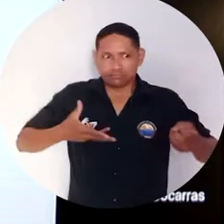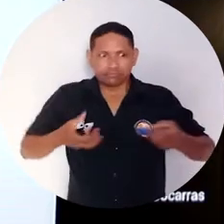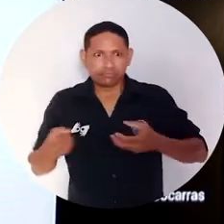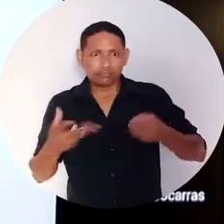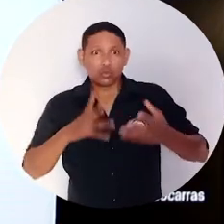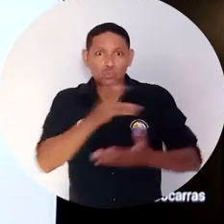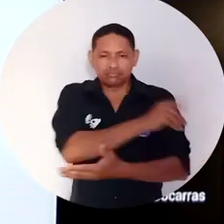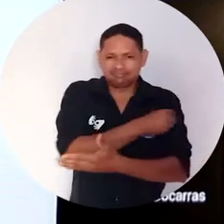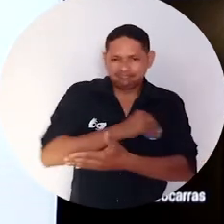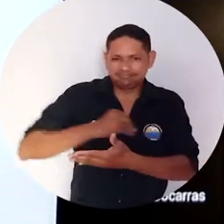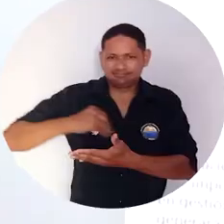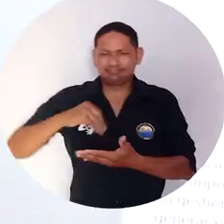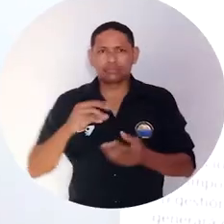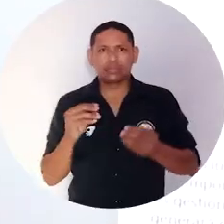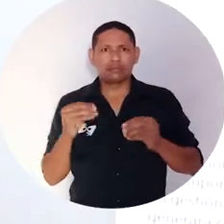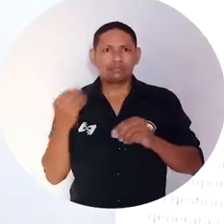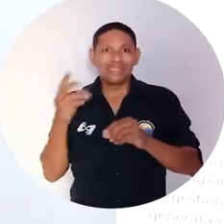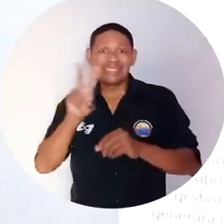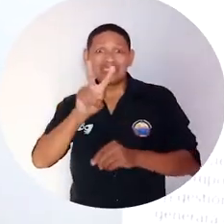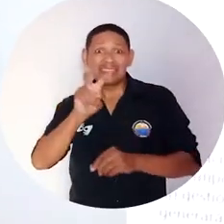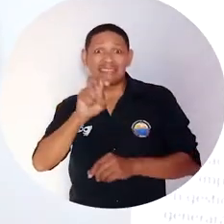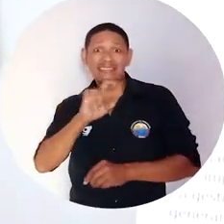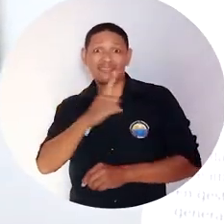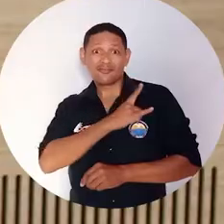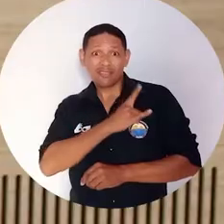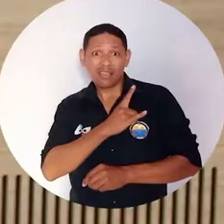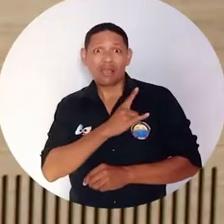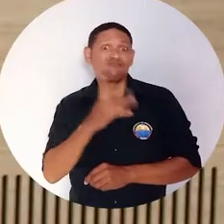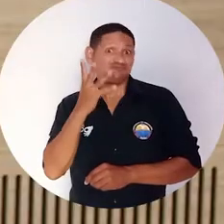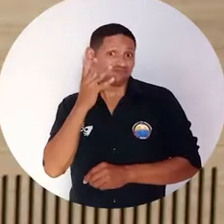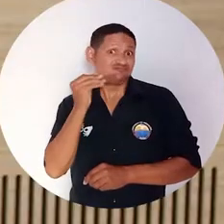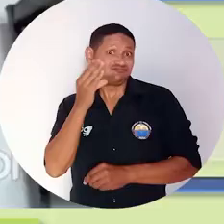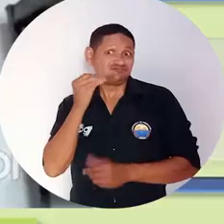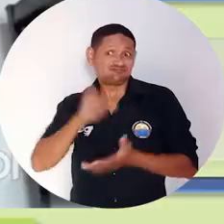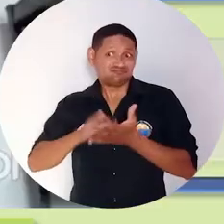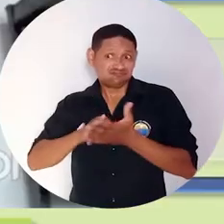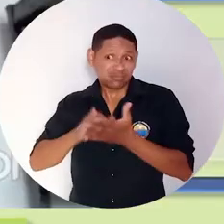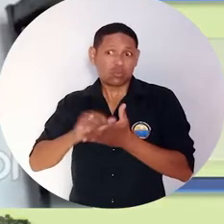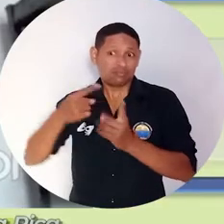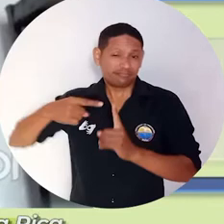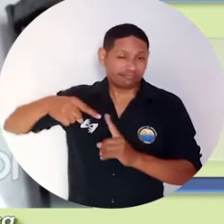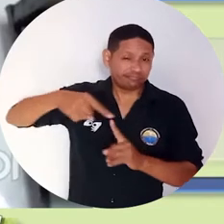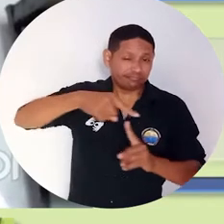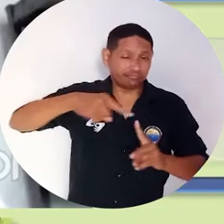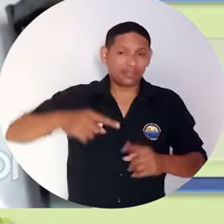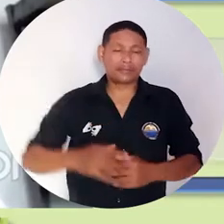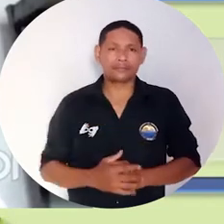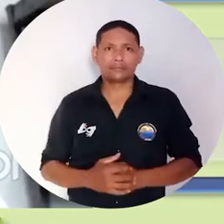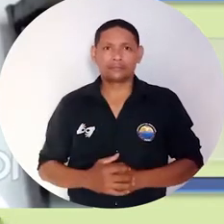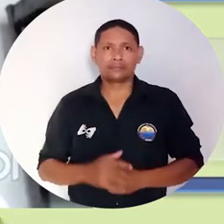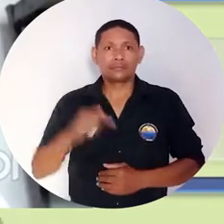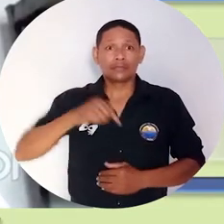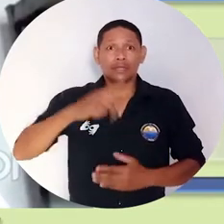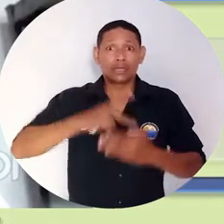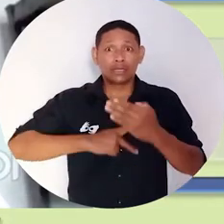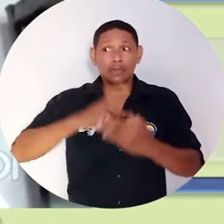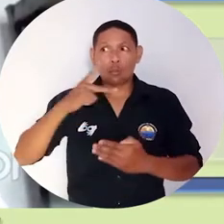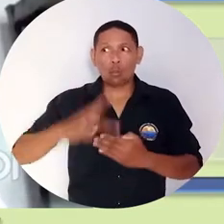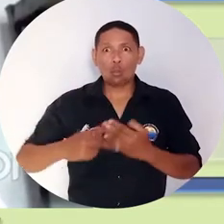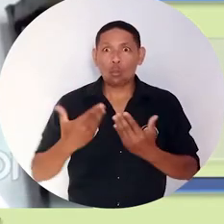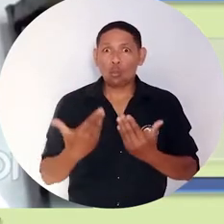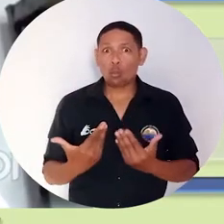investigadores de siete universidades que tienen una gran trayectoria en temas de turismo sostenible. O sea, este proyecto nos ha permitido colaborar